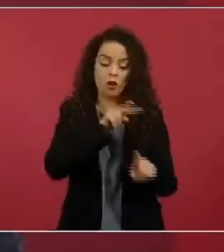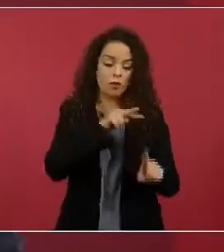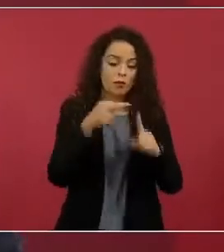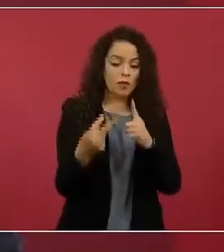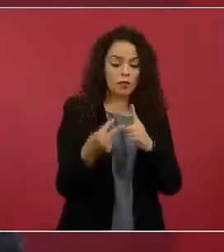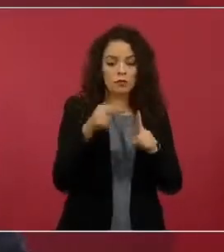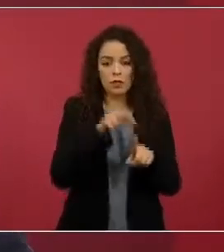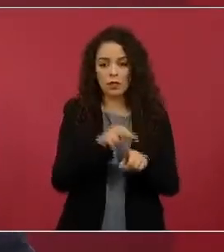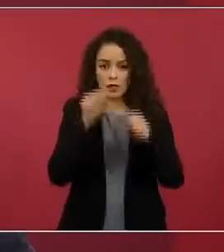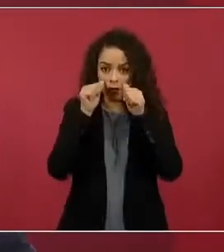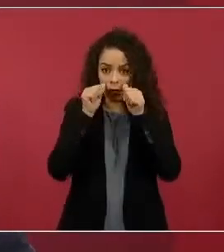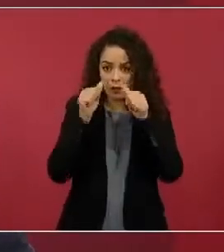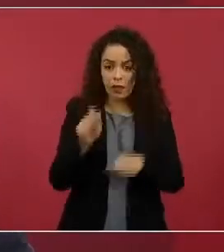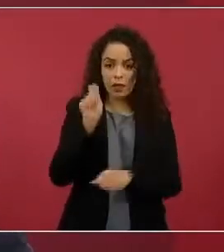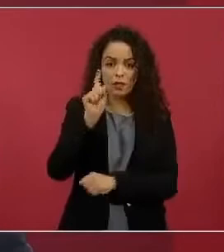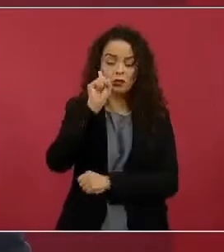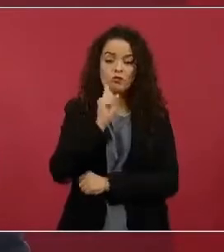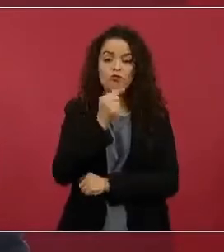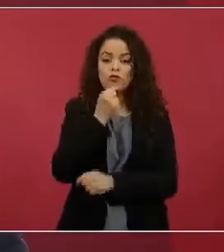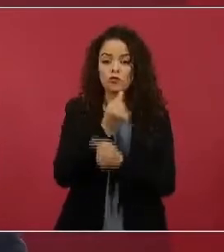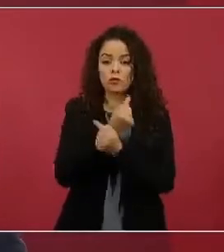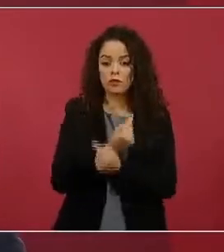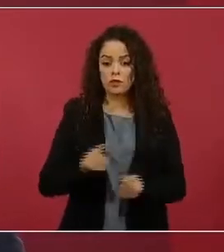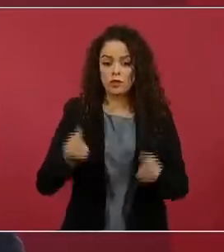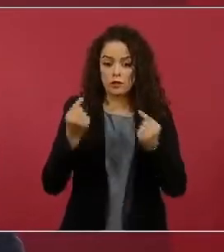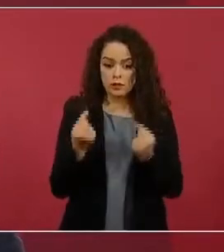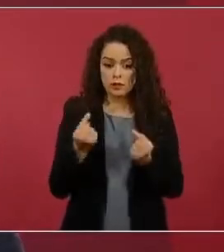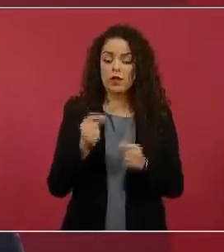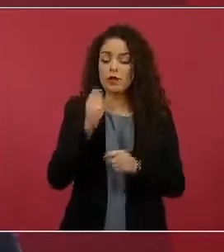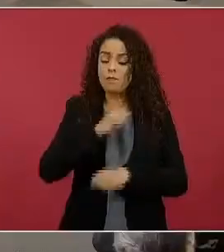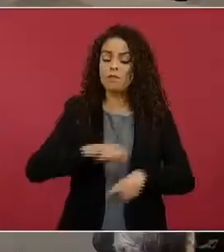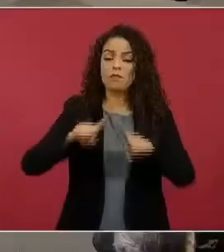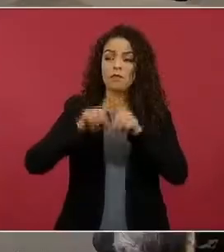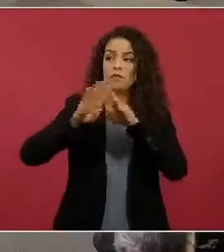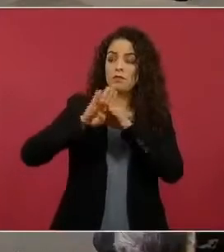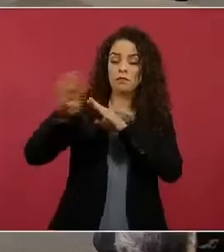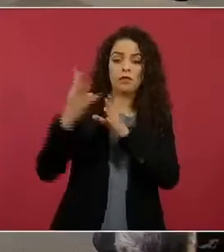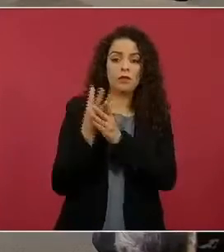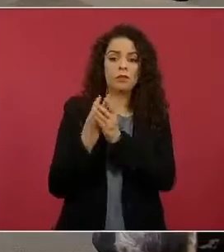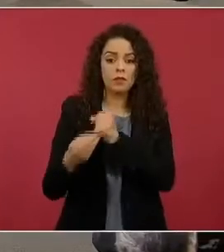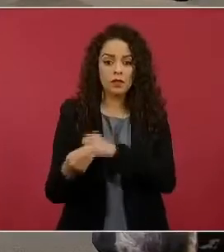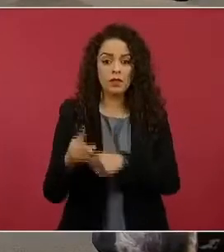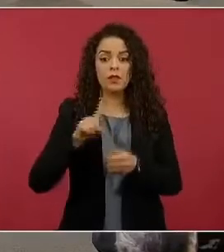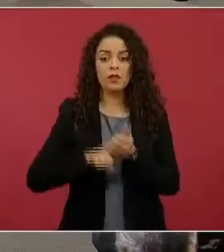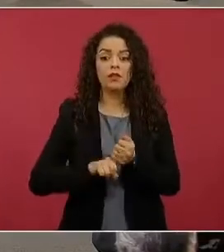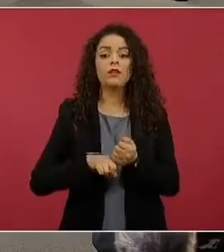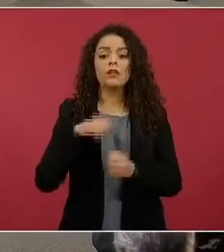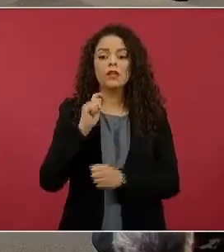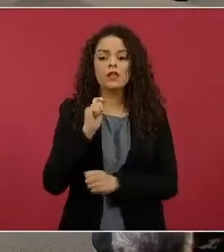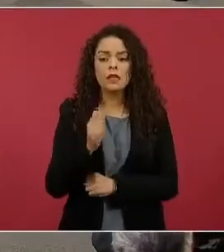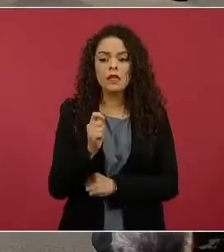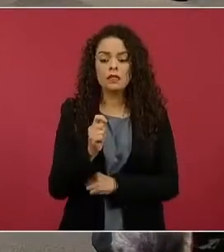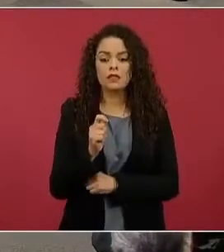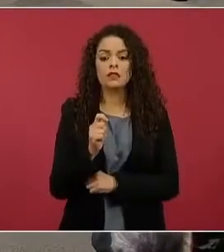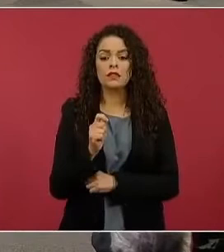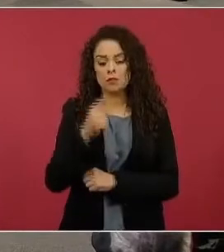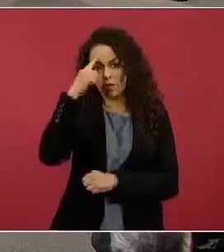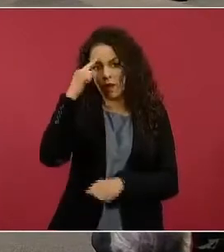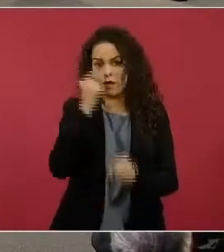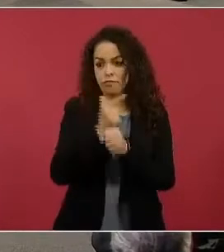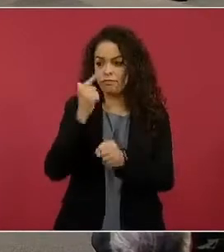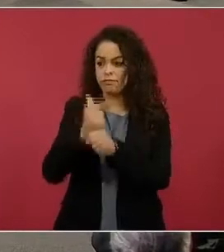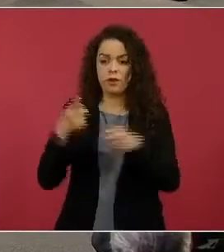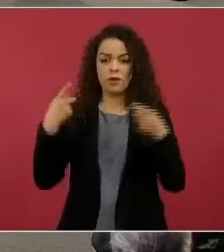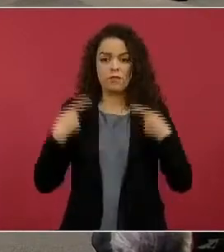niñas y mujeres, el caso de personas migrantes, la creación del mecanismo extraordinario de identificación humana, e